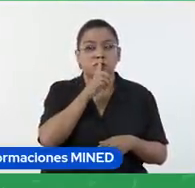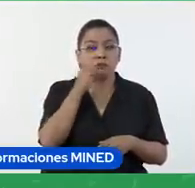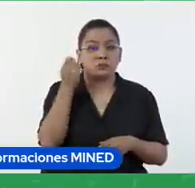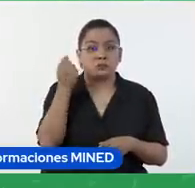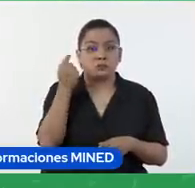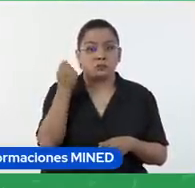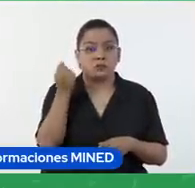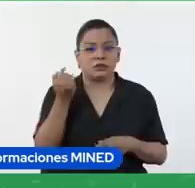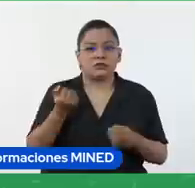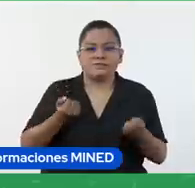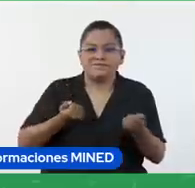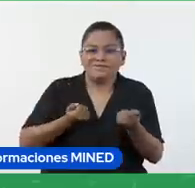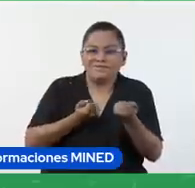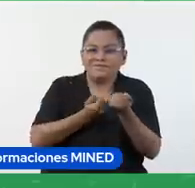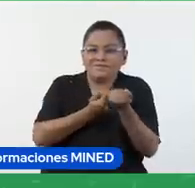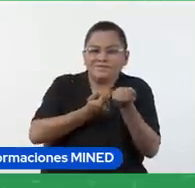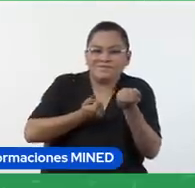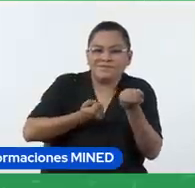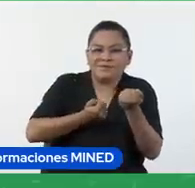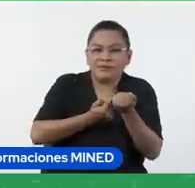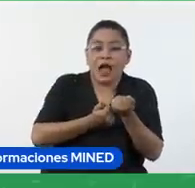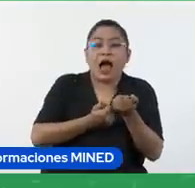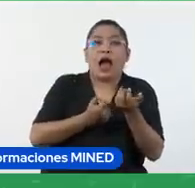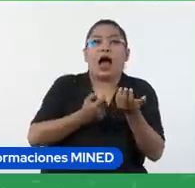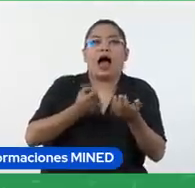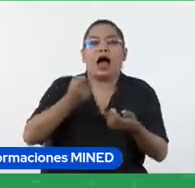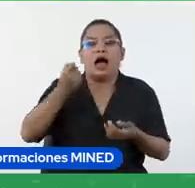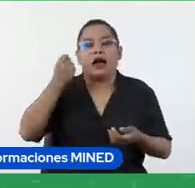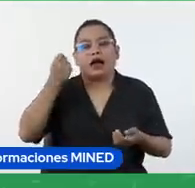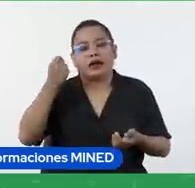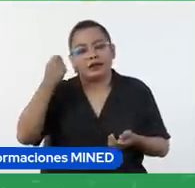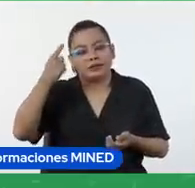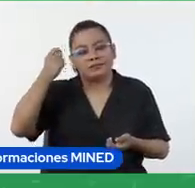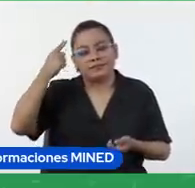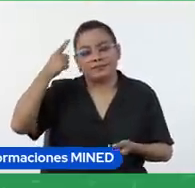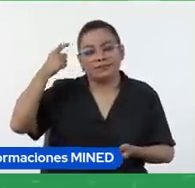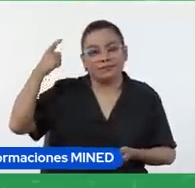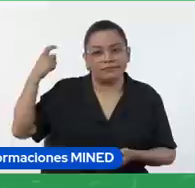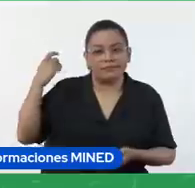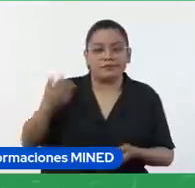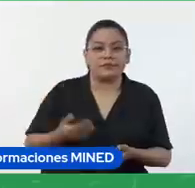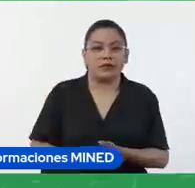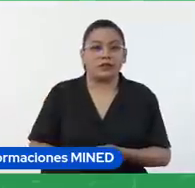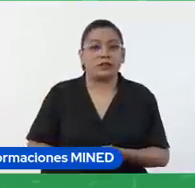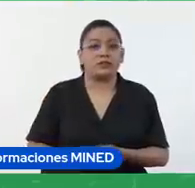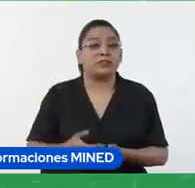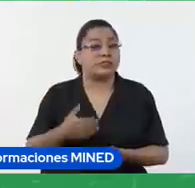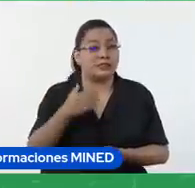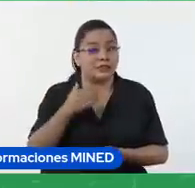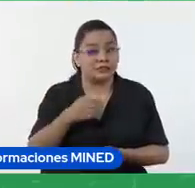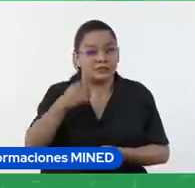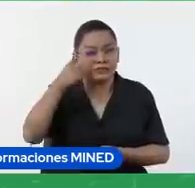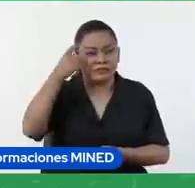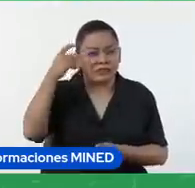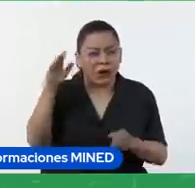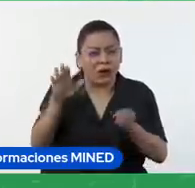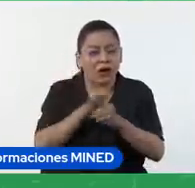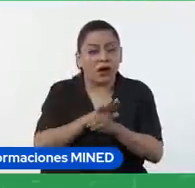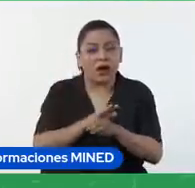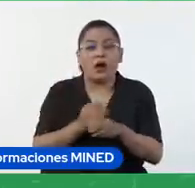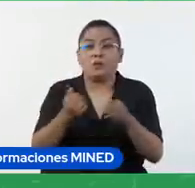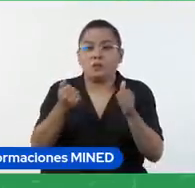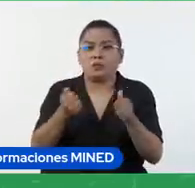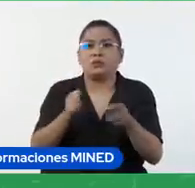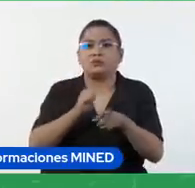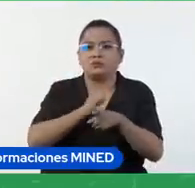van acordando entonces no demos por hecho que se recuerdan todo que saben todo es bueno siempre ir haciendo este